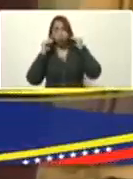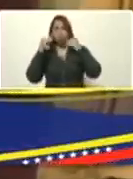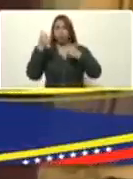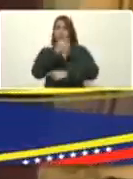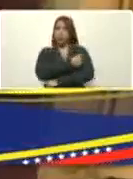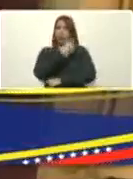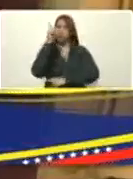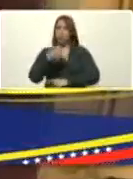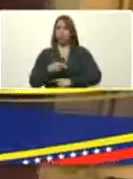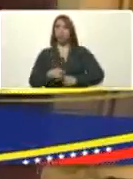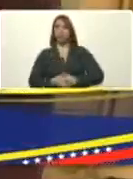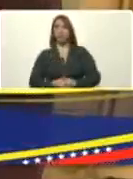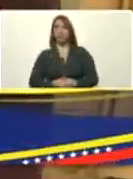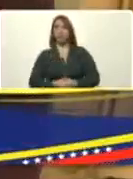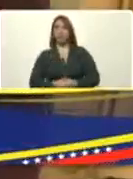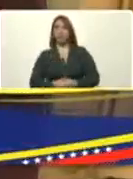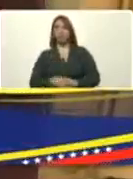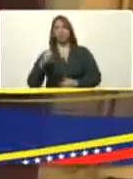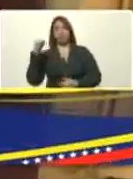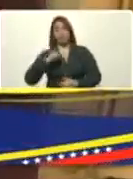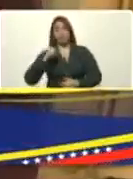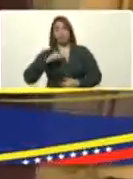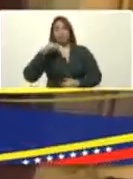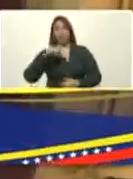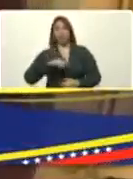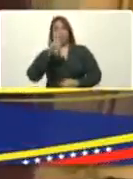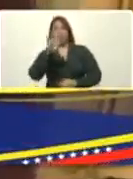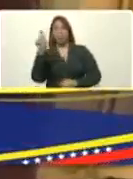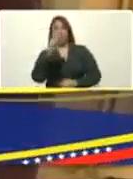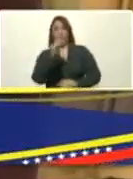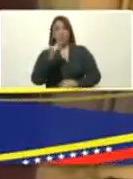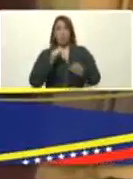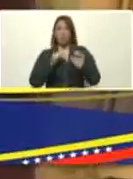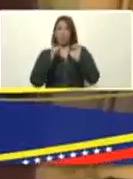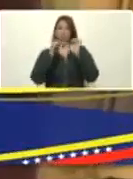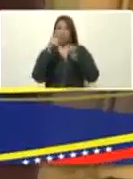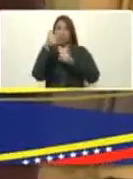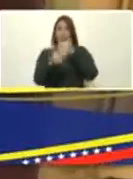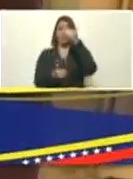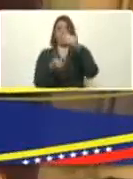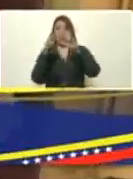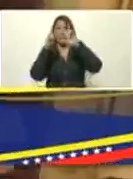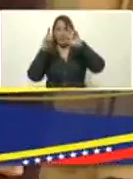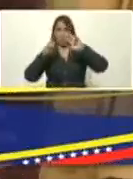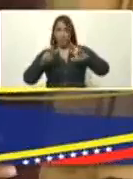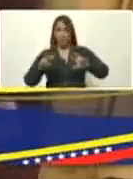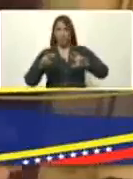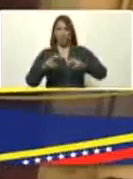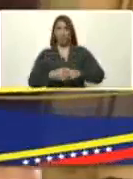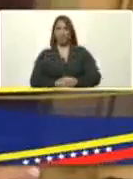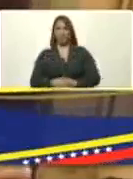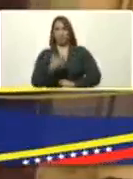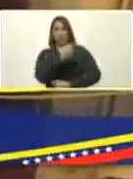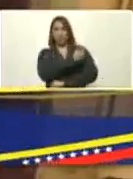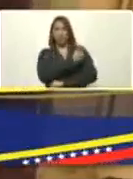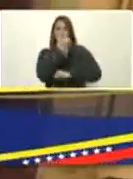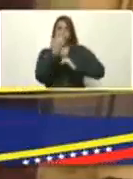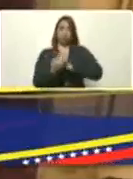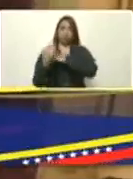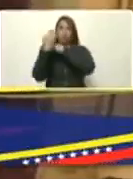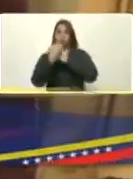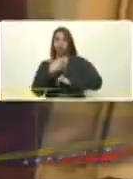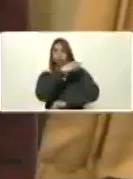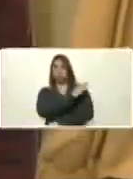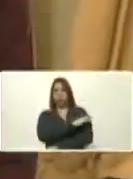vacunarse y vacunarse. Y sí, hoy es a cuatro meses y seguiremos avanzando en el estudio de la situación inmunológica, epidemiológica y